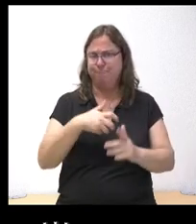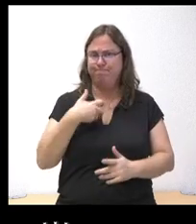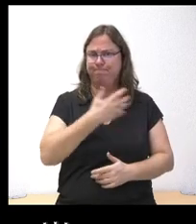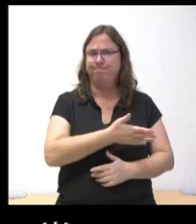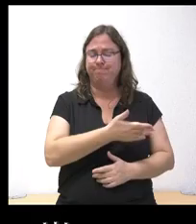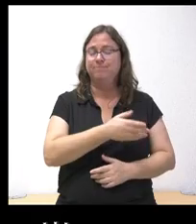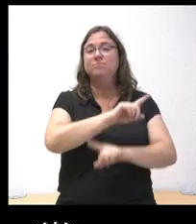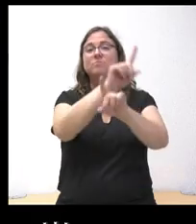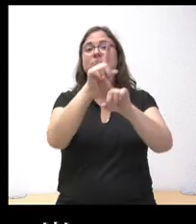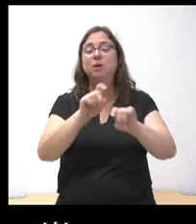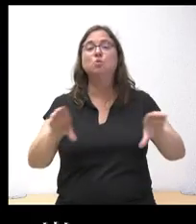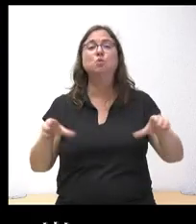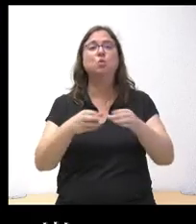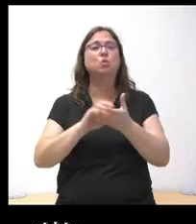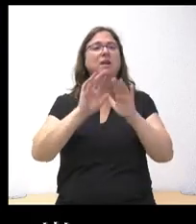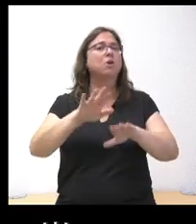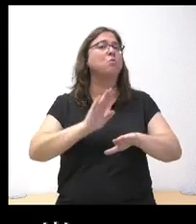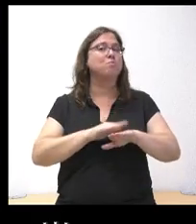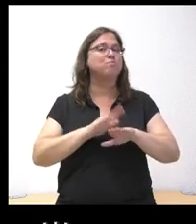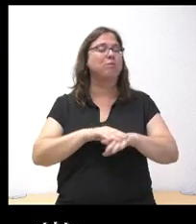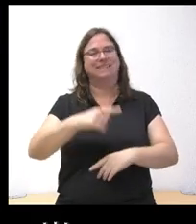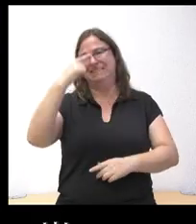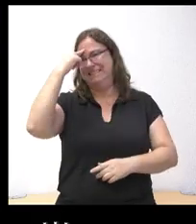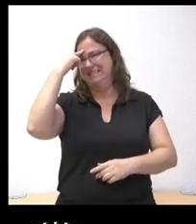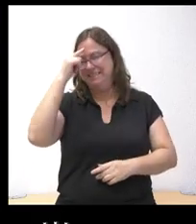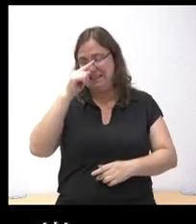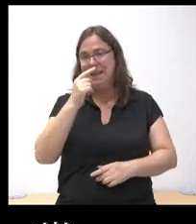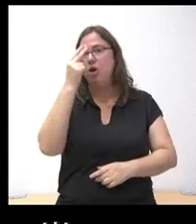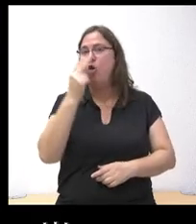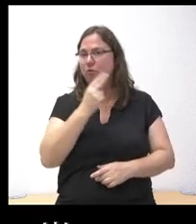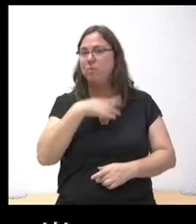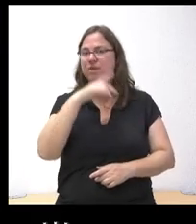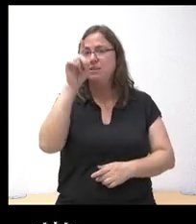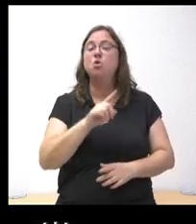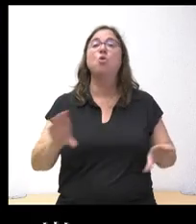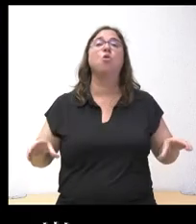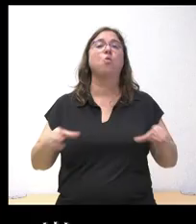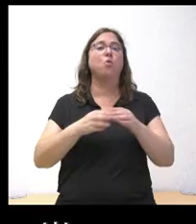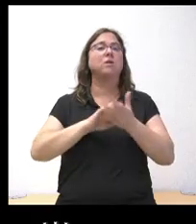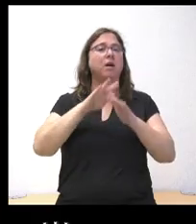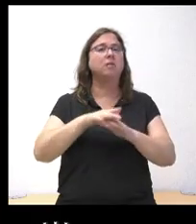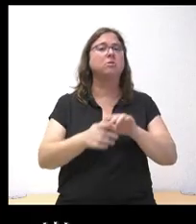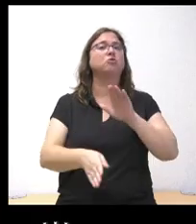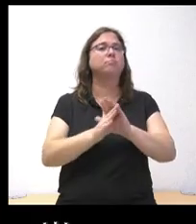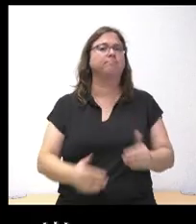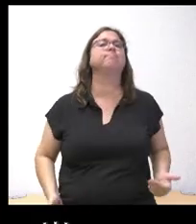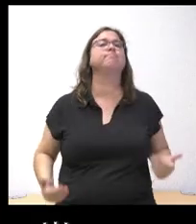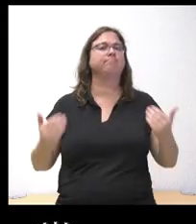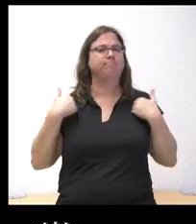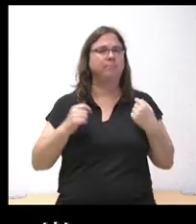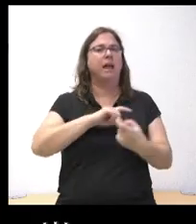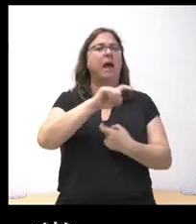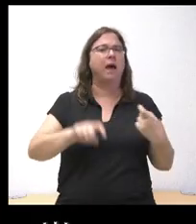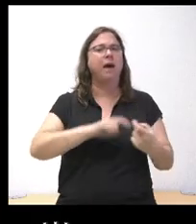pregunto a la Junta de Castilla y León porque me consta, entiendo, que me puede confirmar que la Junta de Castilla y León sigue asumiendo todos los años el